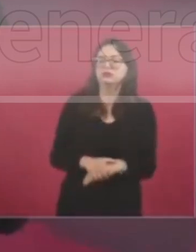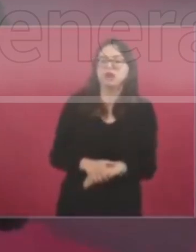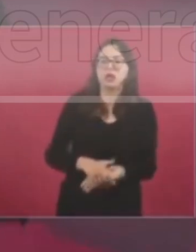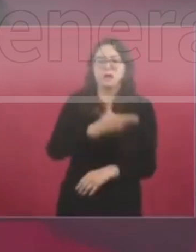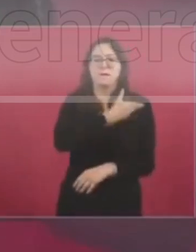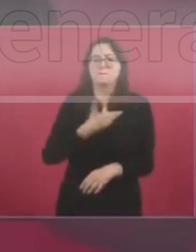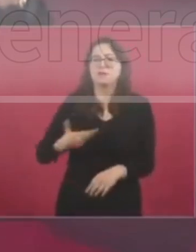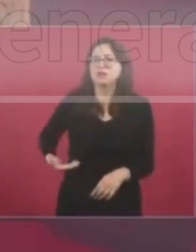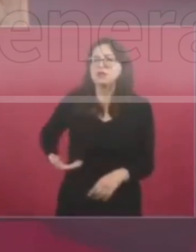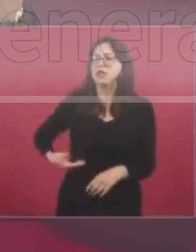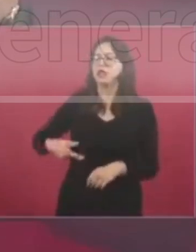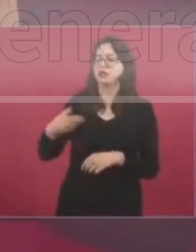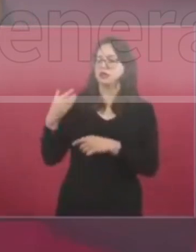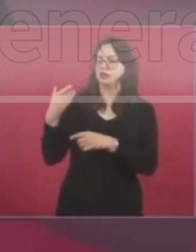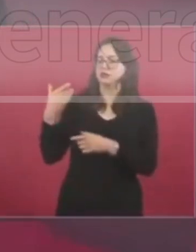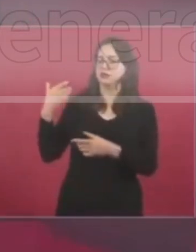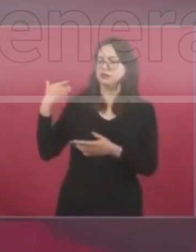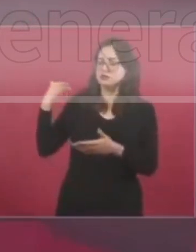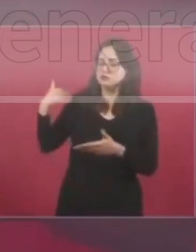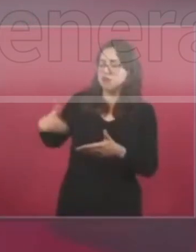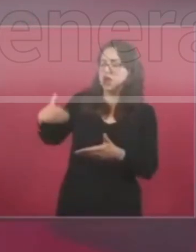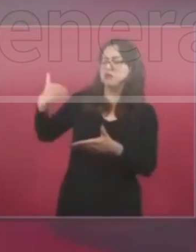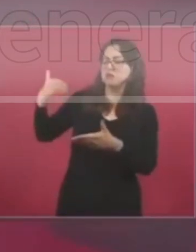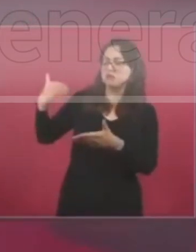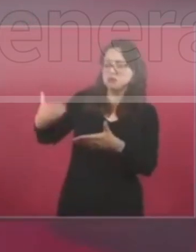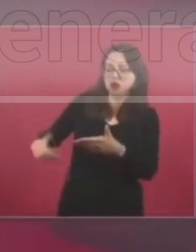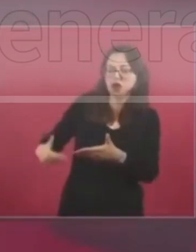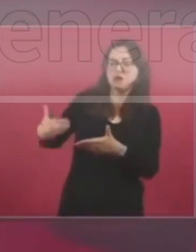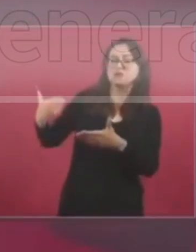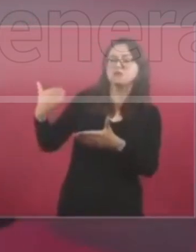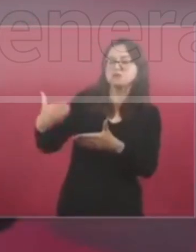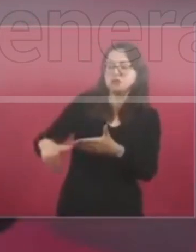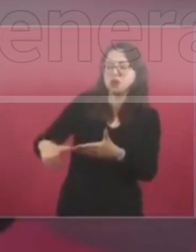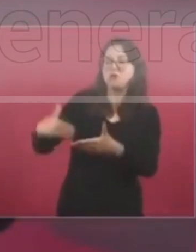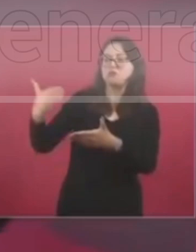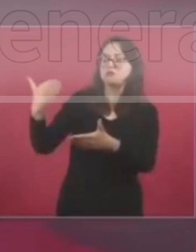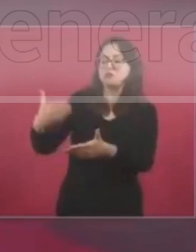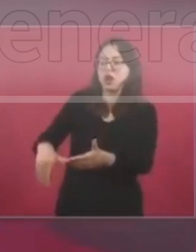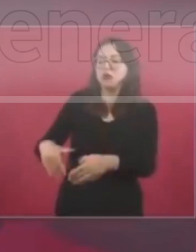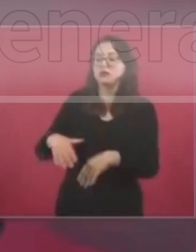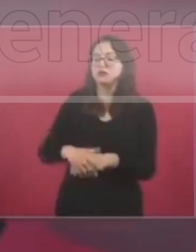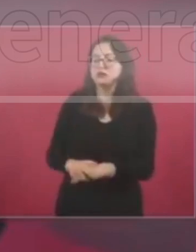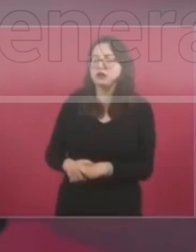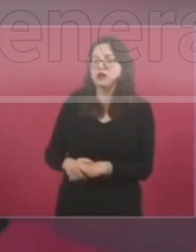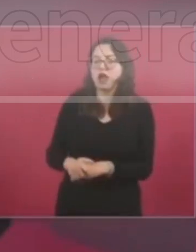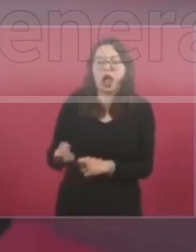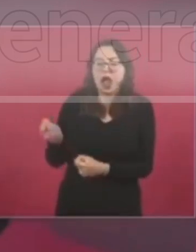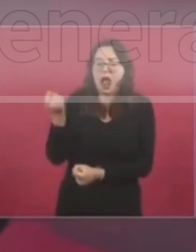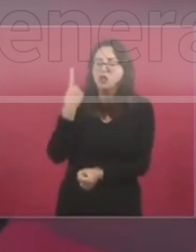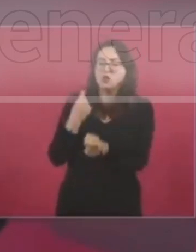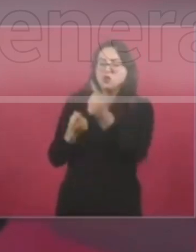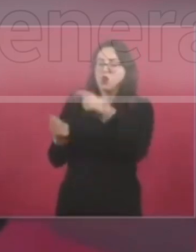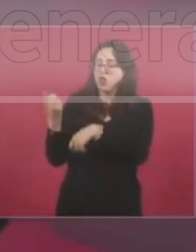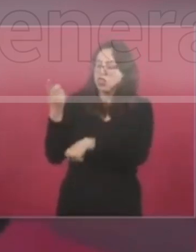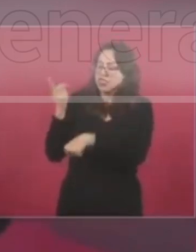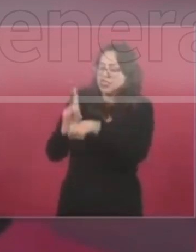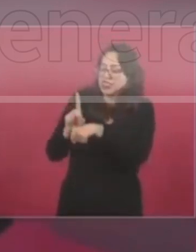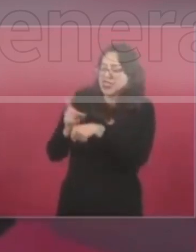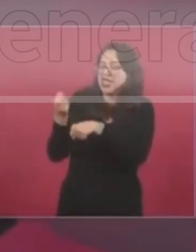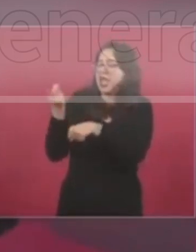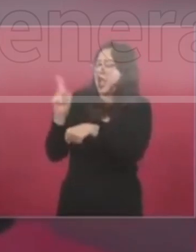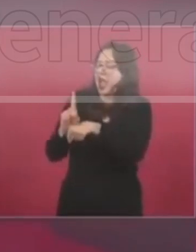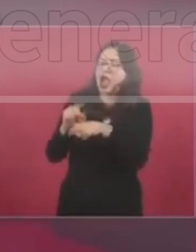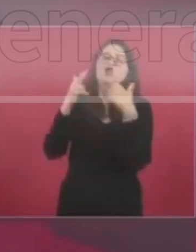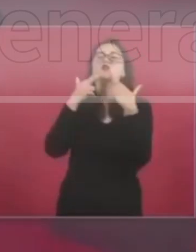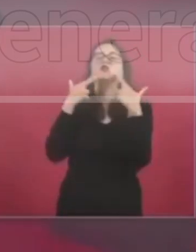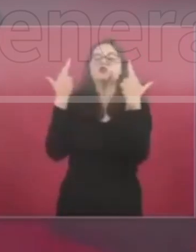que haya atendido el tema de seguridad todos los días que